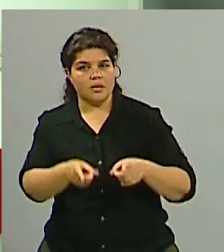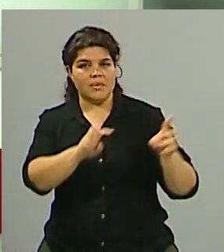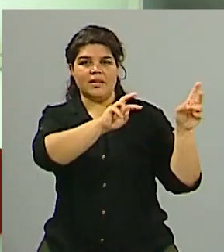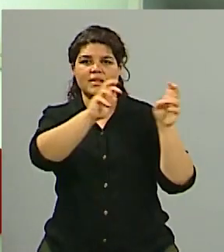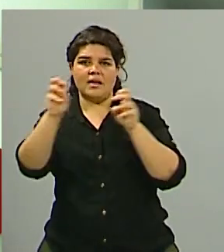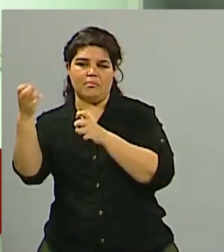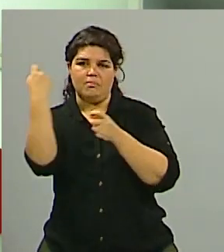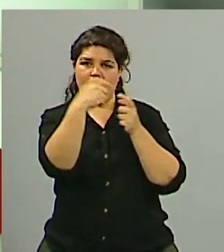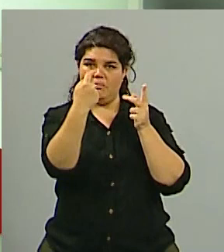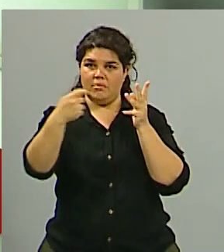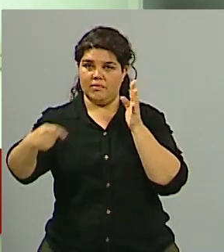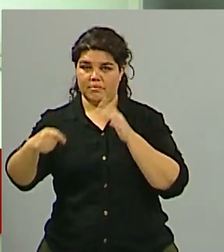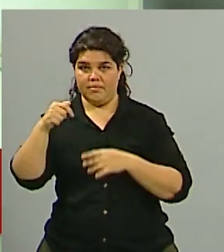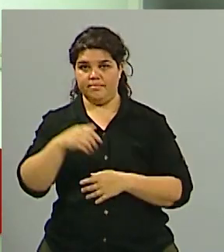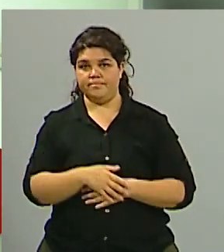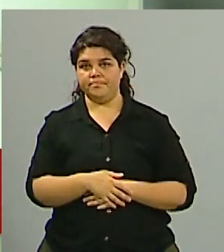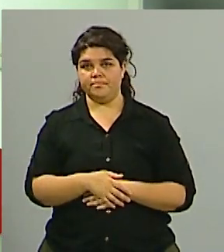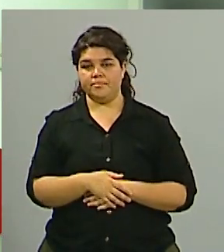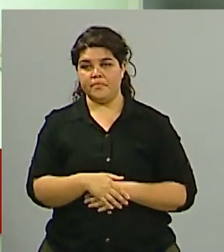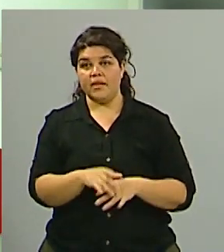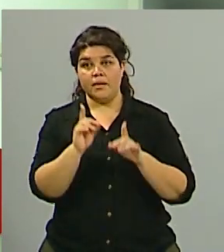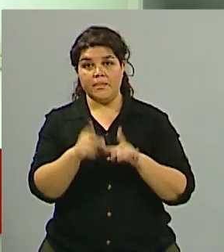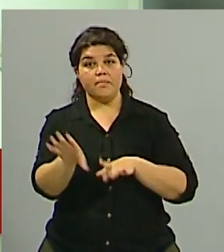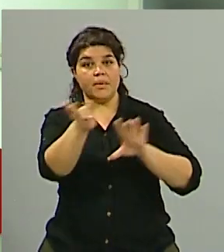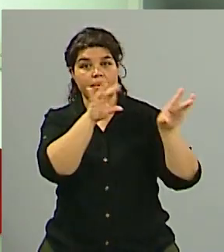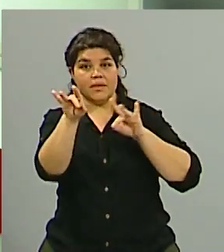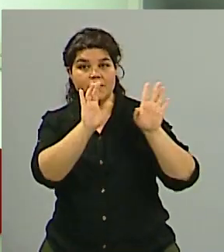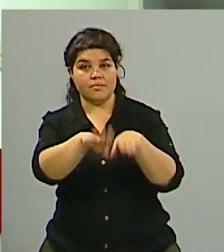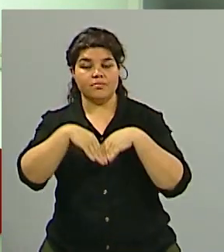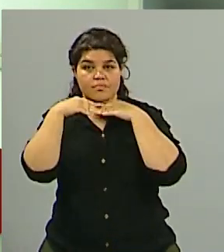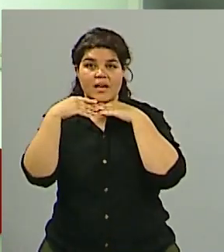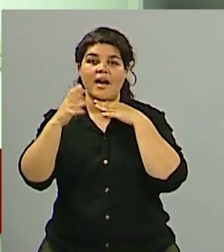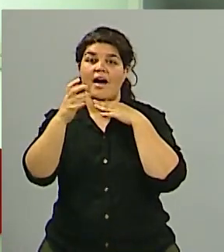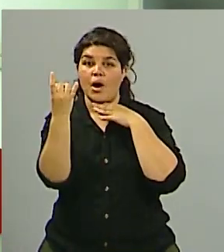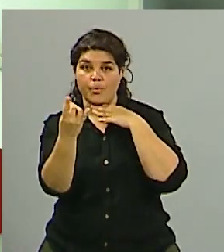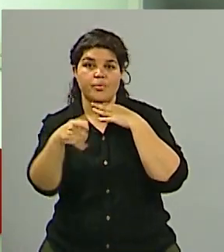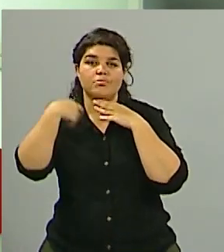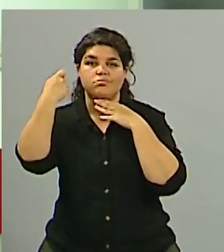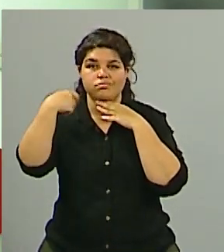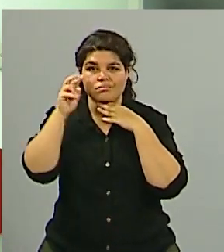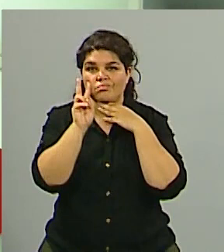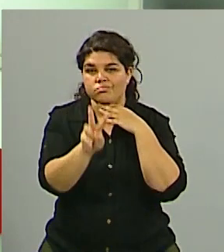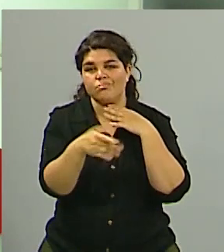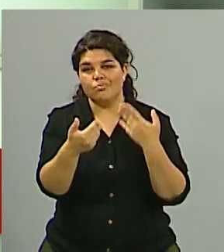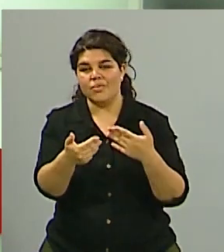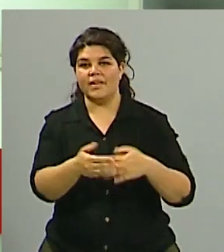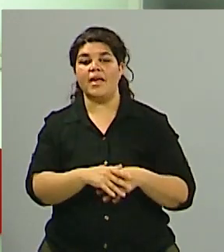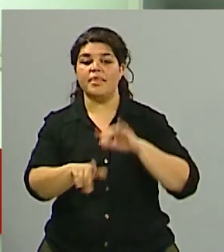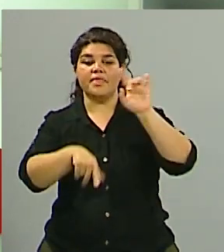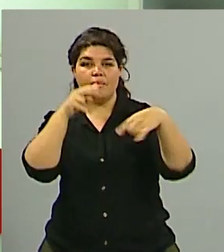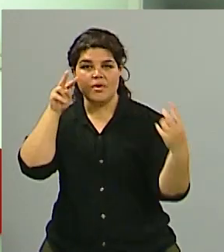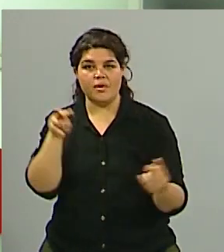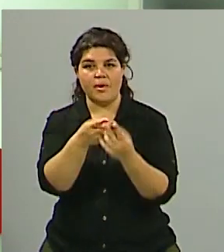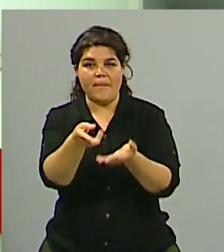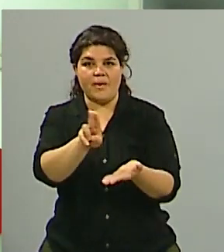esta edición de Chat Político la invitación es para que se dan la programación de señal y bueno que nos reencontremos en la próxima edición de